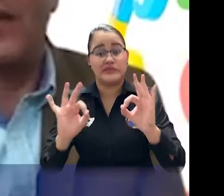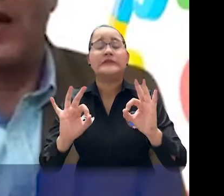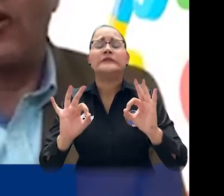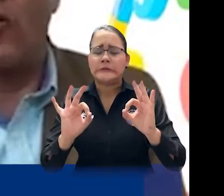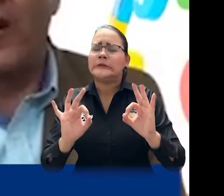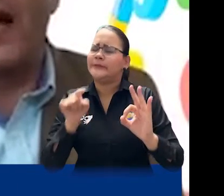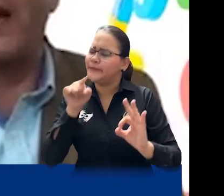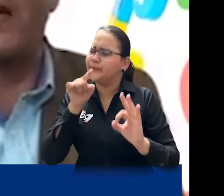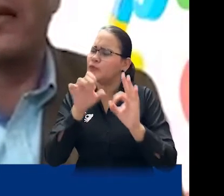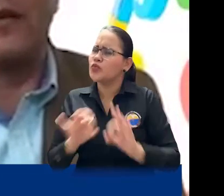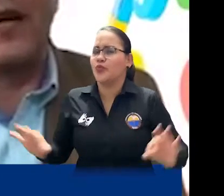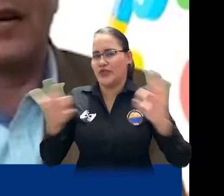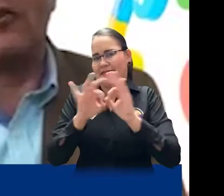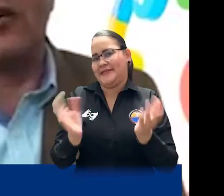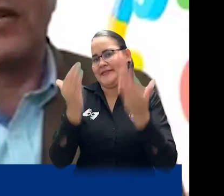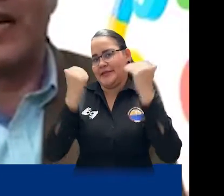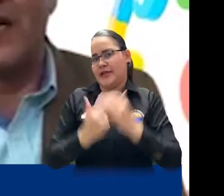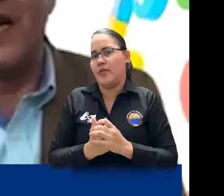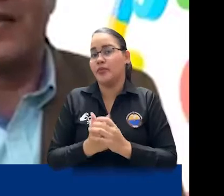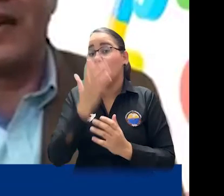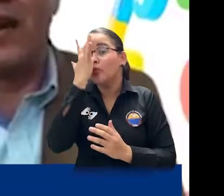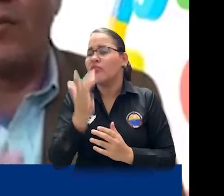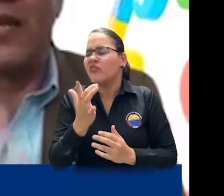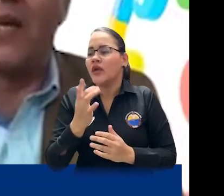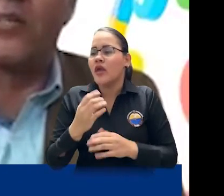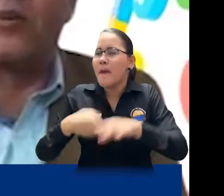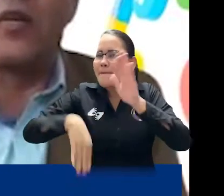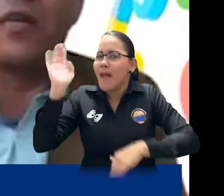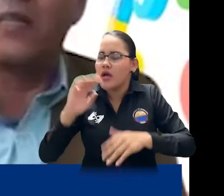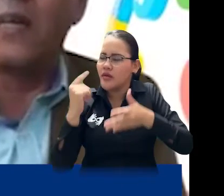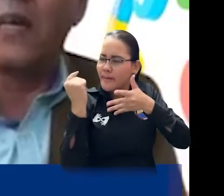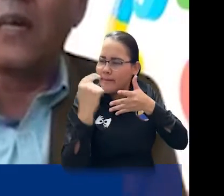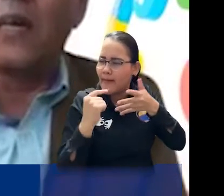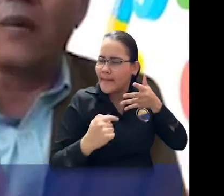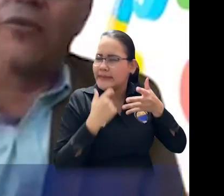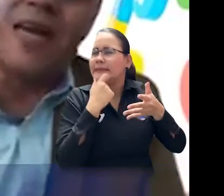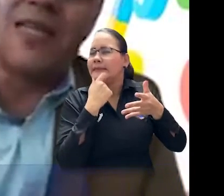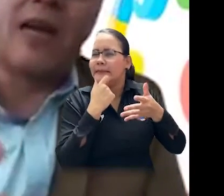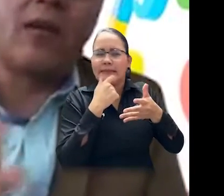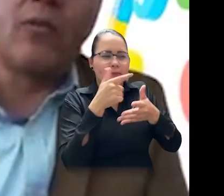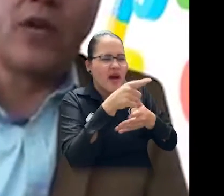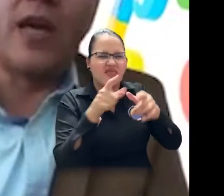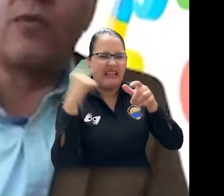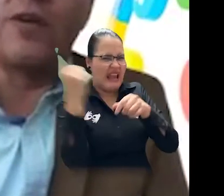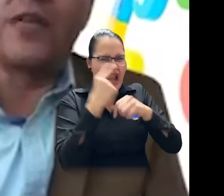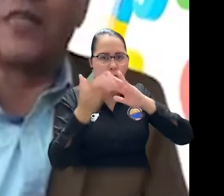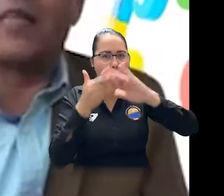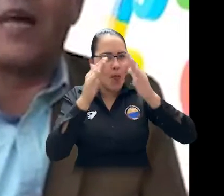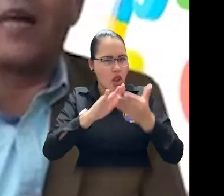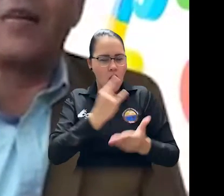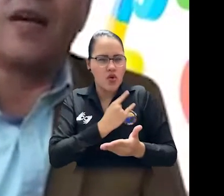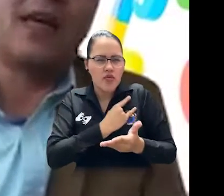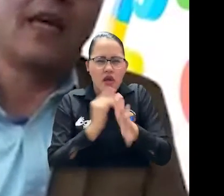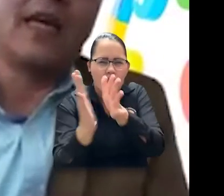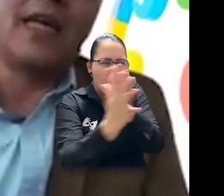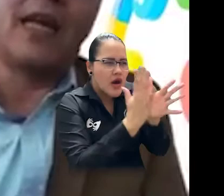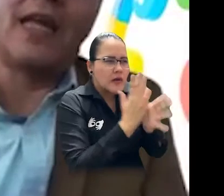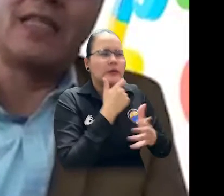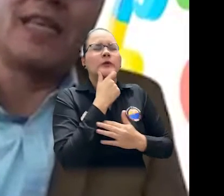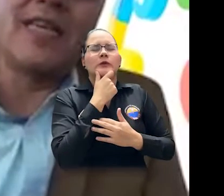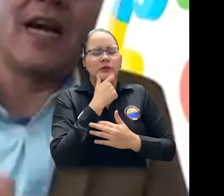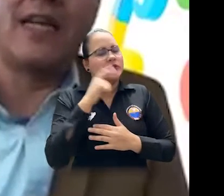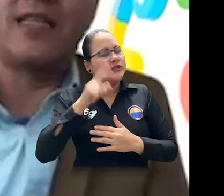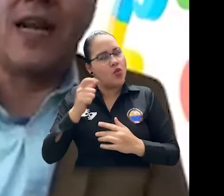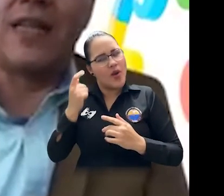lograr identificar todas aquellas recomendaciones que nos hace la comunidad universitaria y